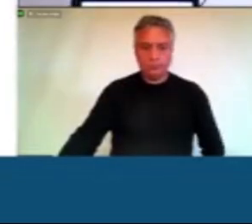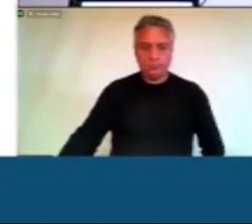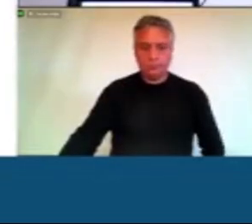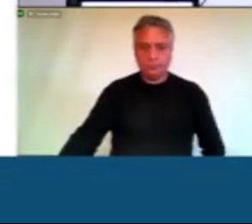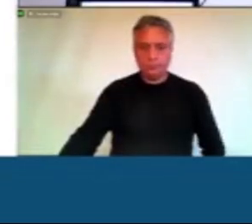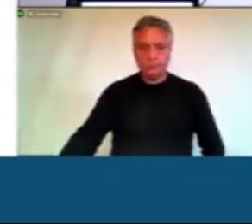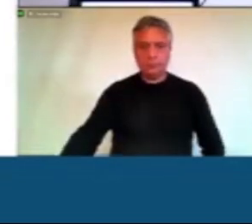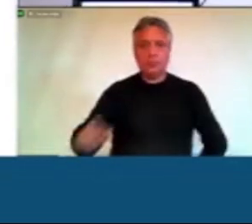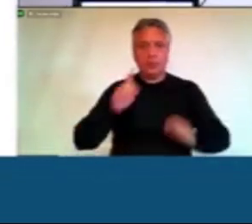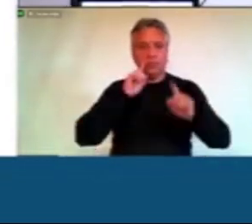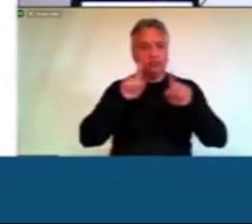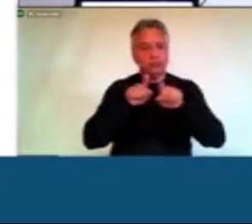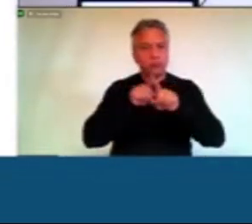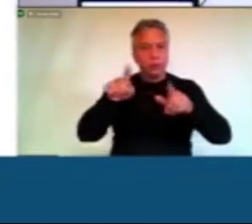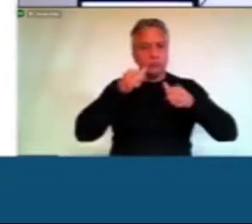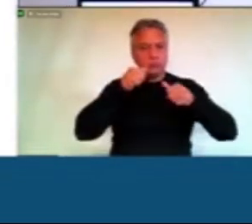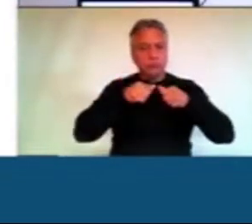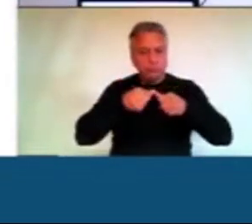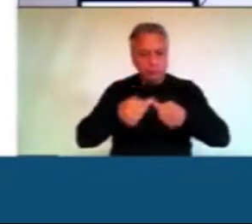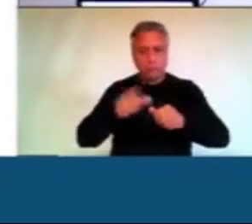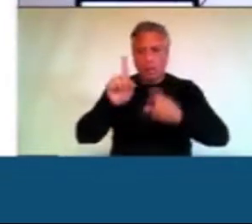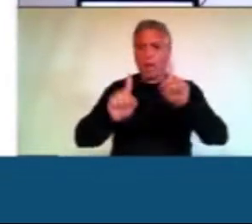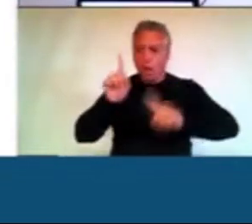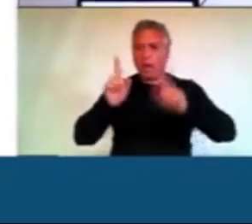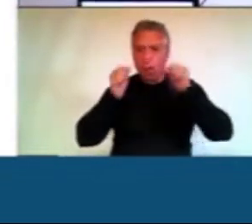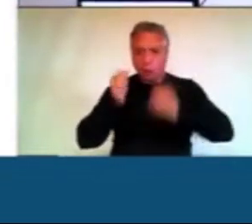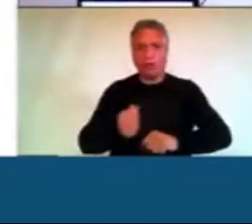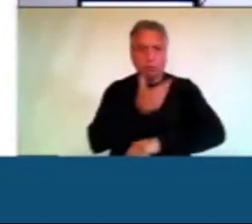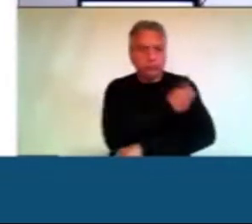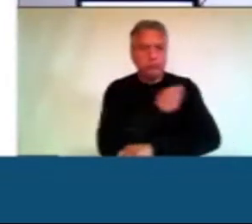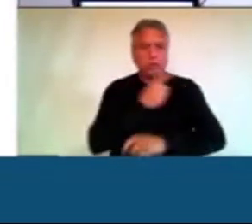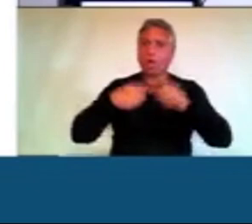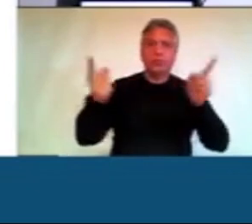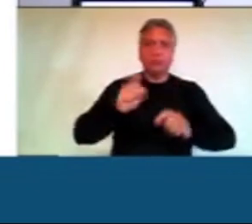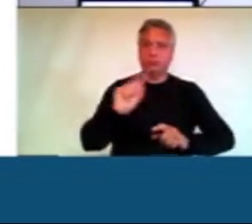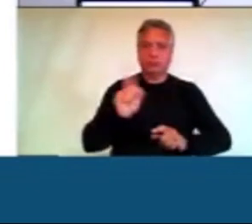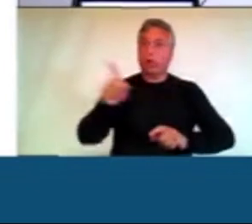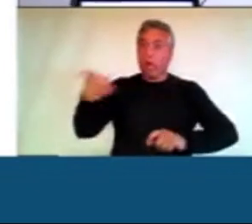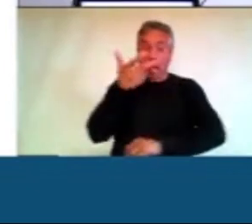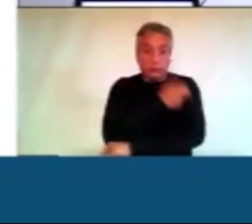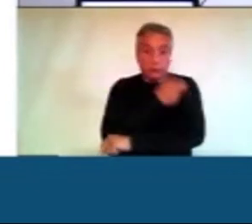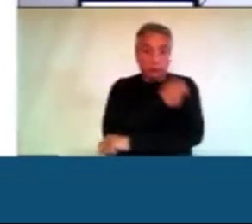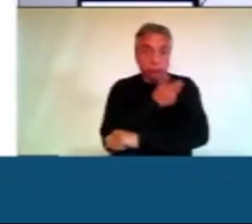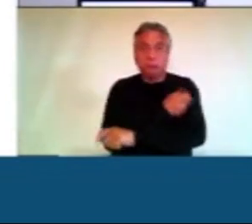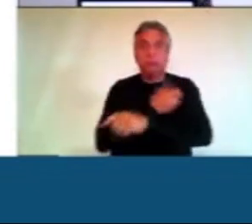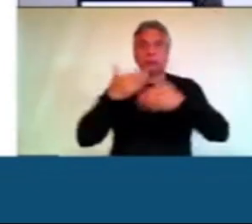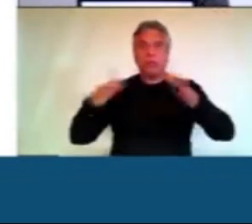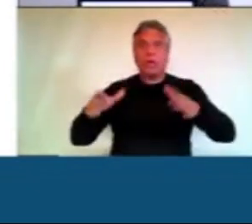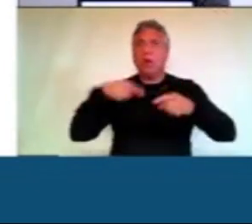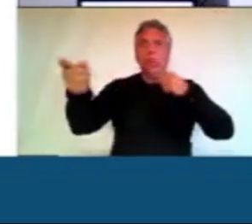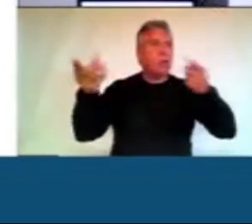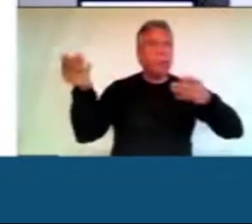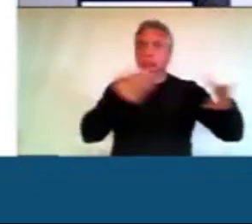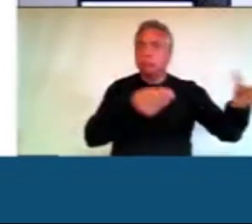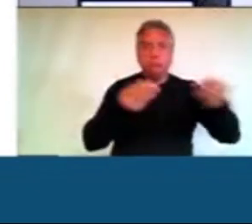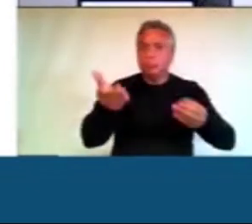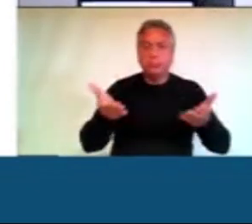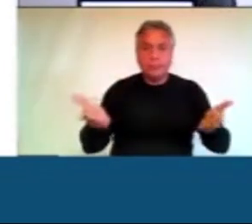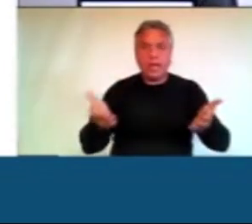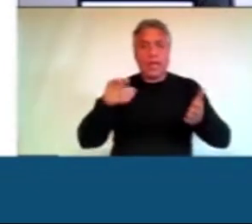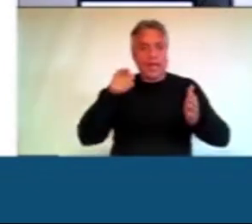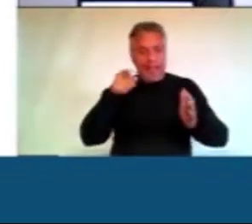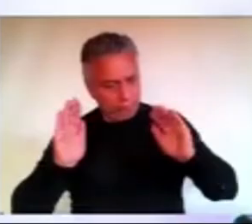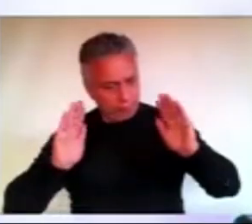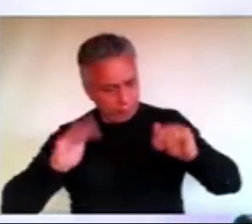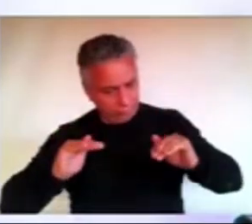en América Latina, una de las regiones donde se producen más alimentos está en condiciones de inseguridad alimentaria. Entonces se dan cuenta que no es crecer,